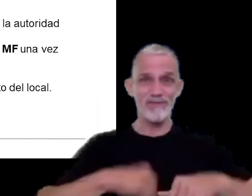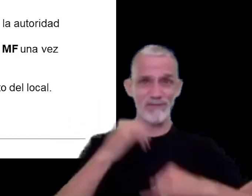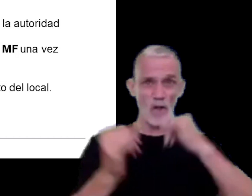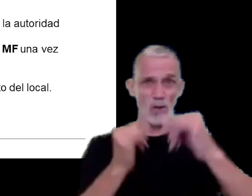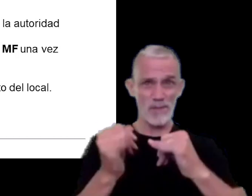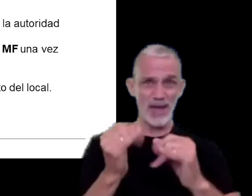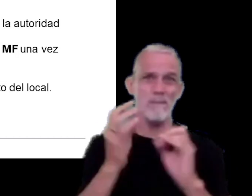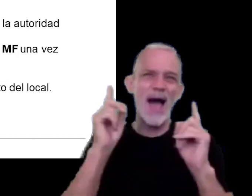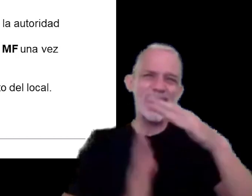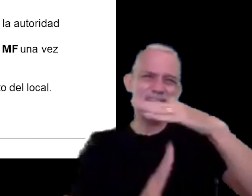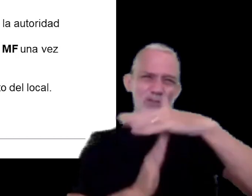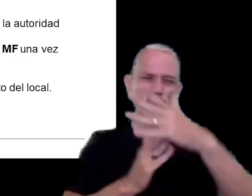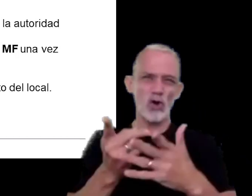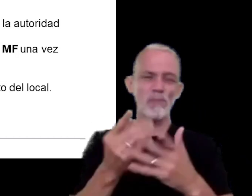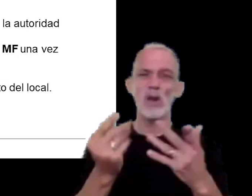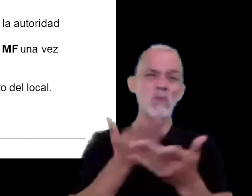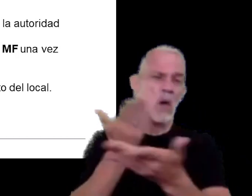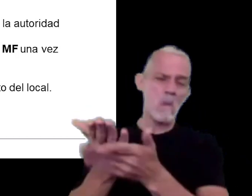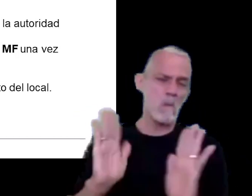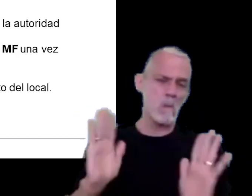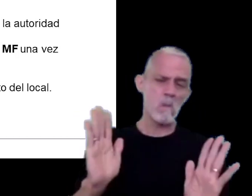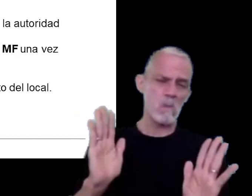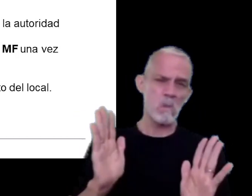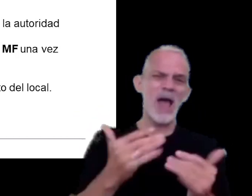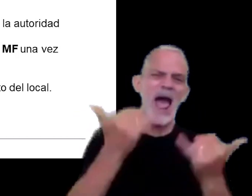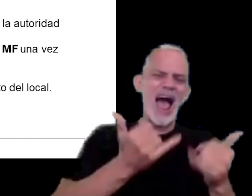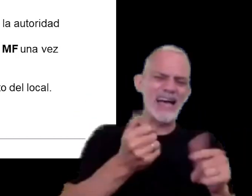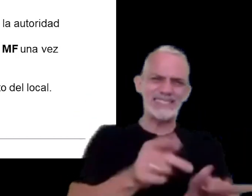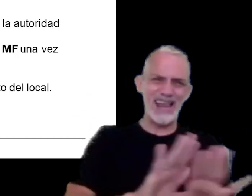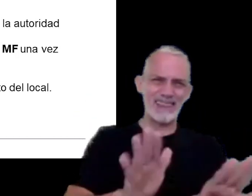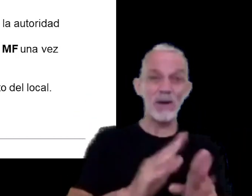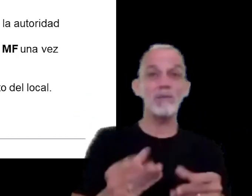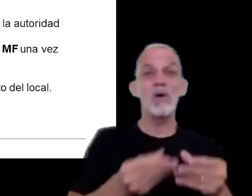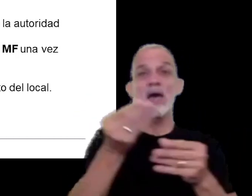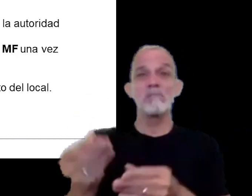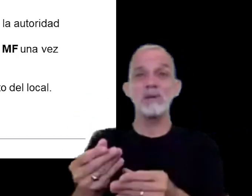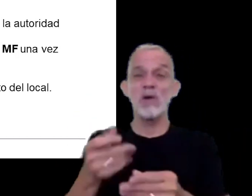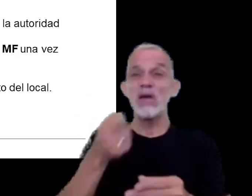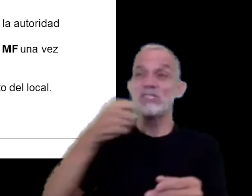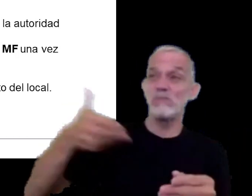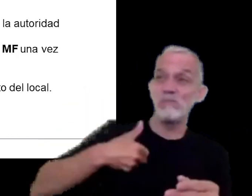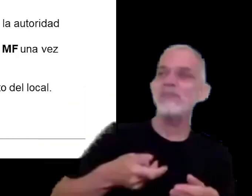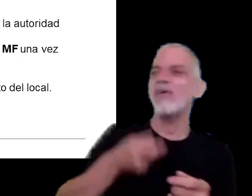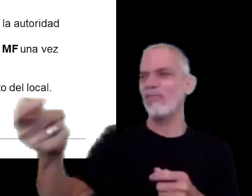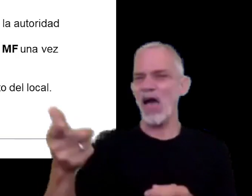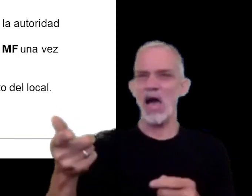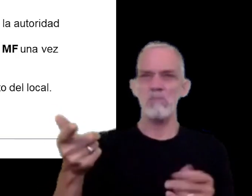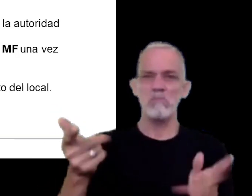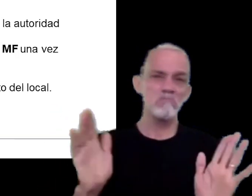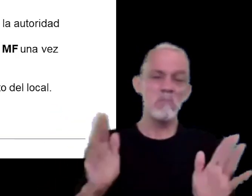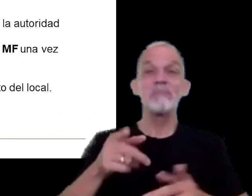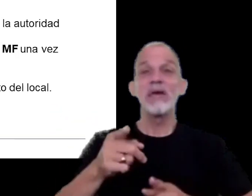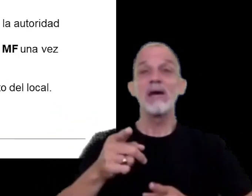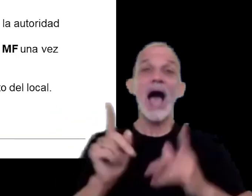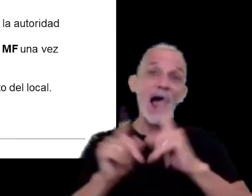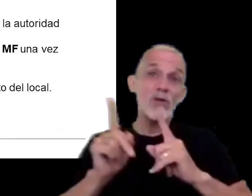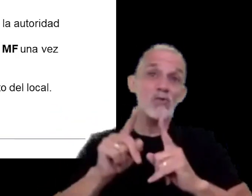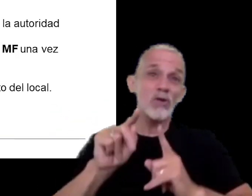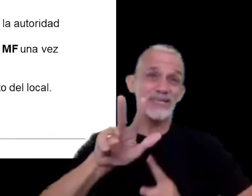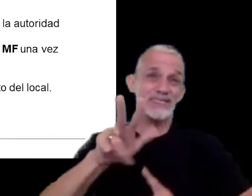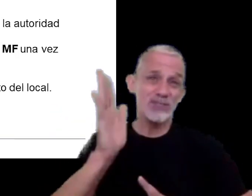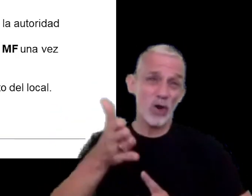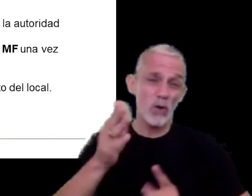pero no que se presente sino que se presente a requerimiento no obstante lo cual en promedio